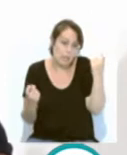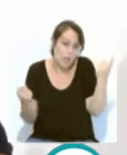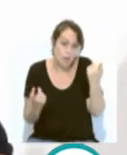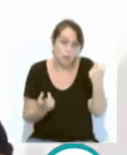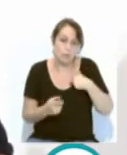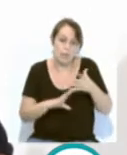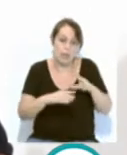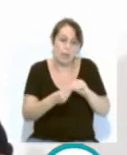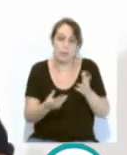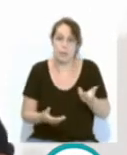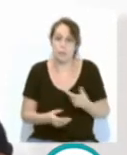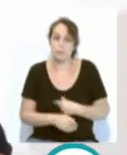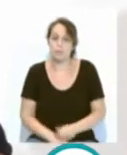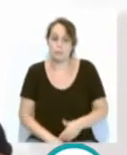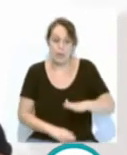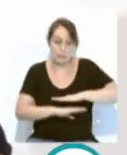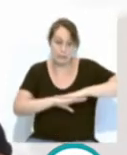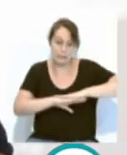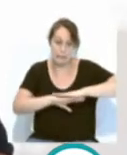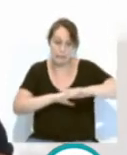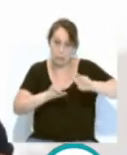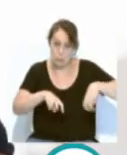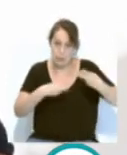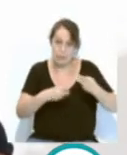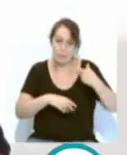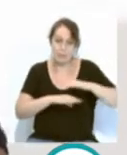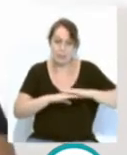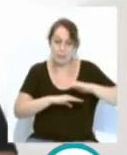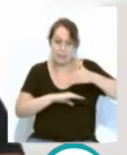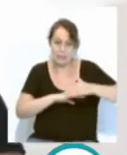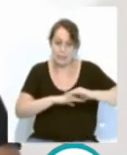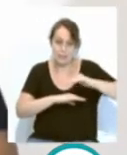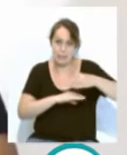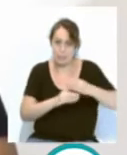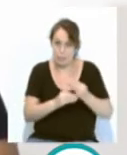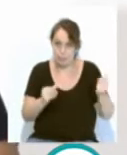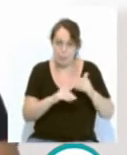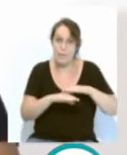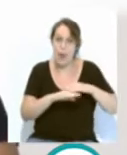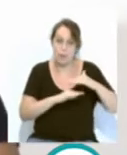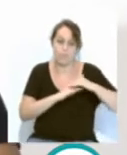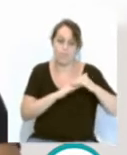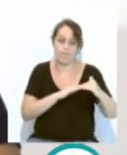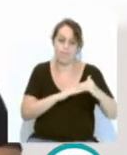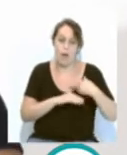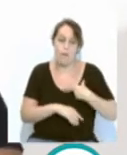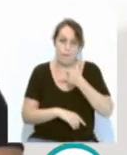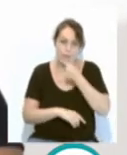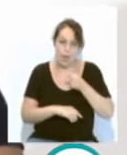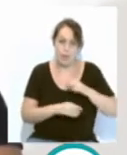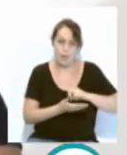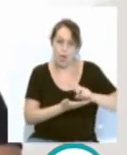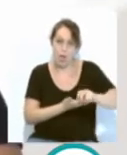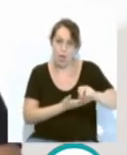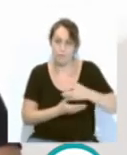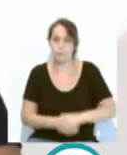Se va a renovar la pavimentación, se van a eliminar los desniveles existentes, como digo, pues facilitando el tránsito. También se va a ejecutar